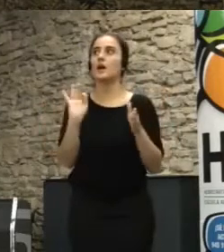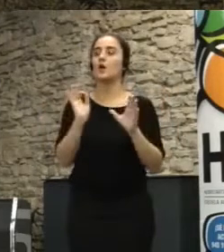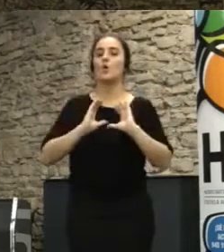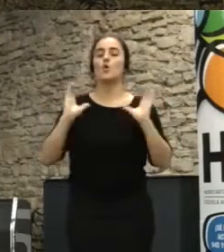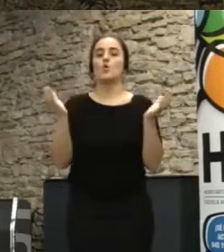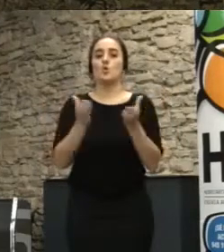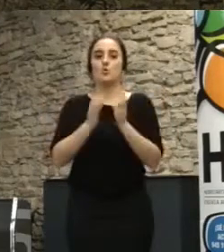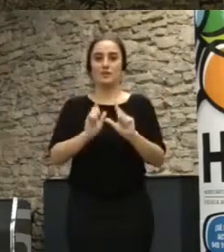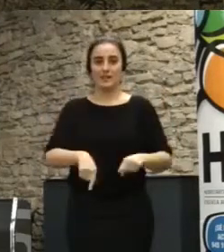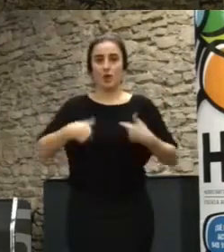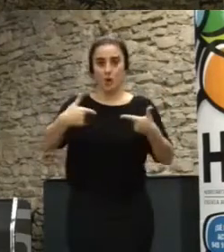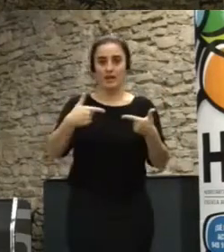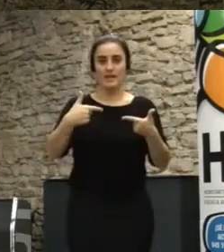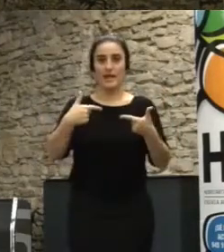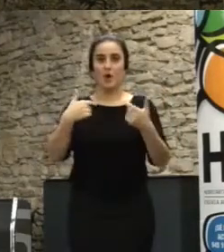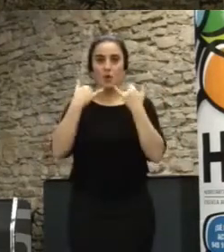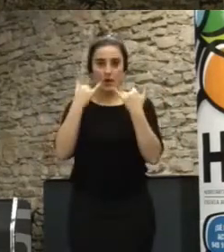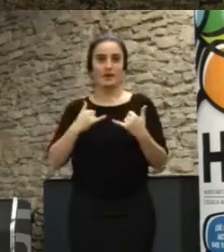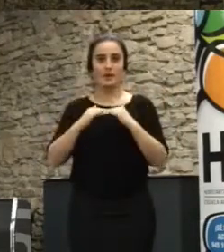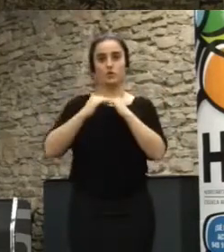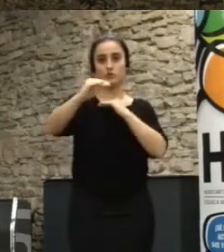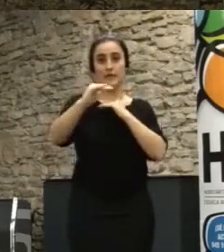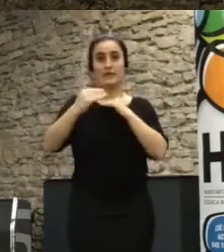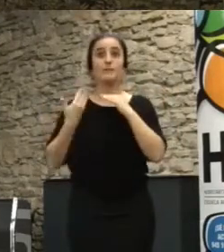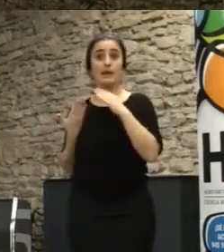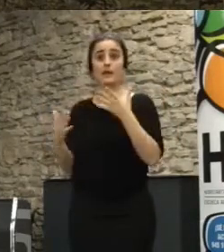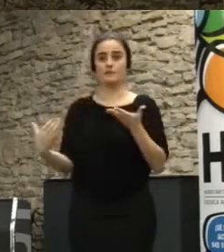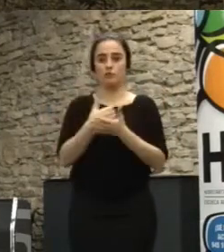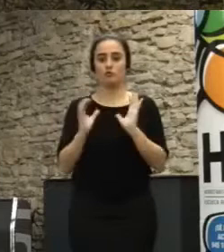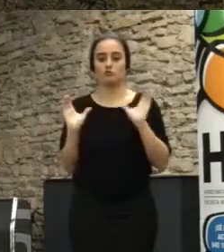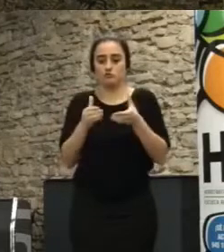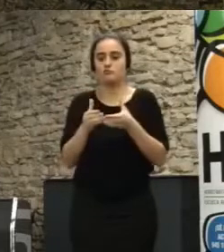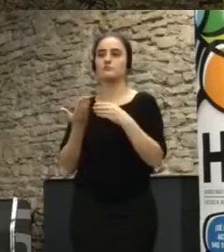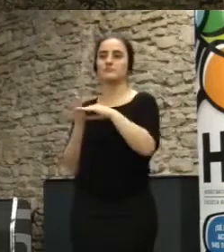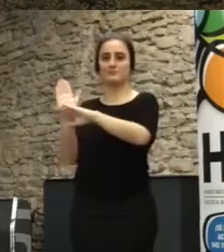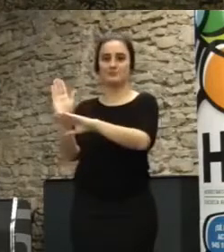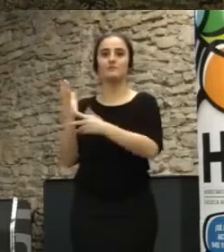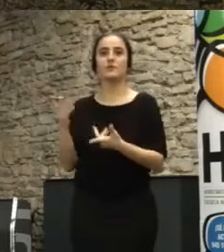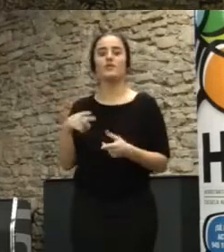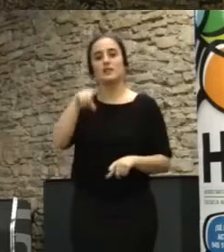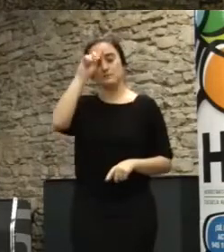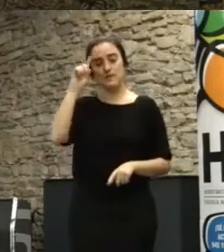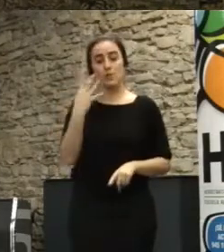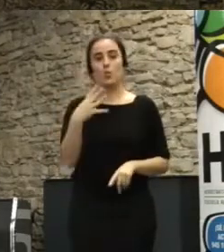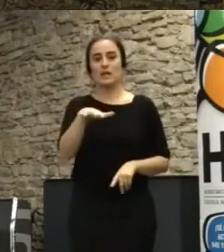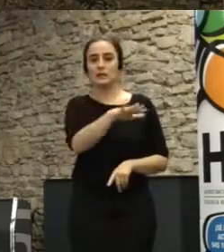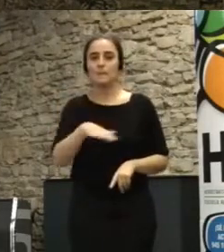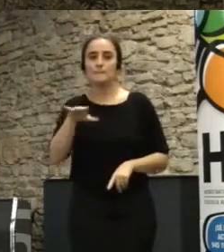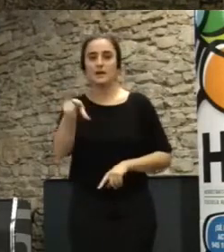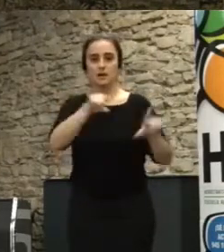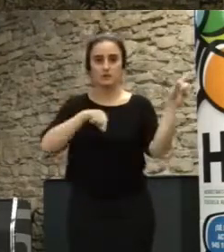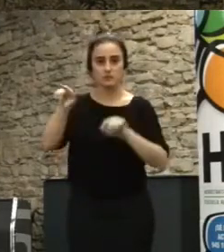de ecología y energía sostenible y bueno, ha elegido cuatro barrios de la ciudad en el que uno va a trabajar